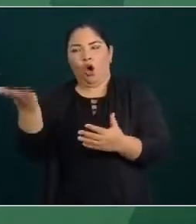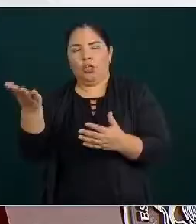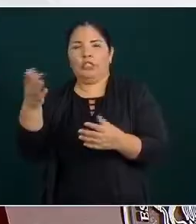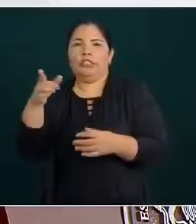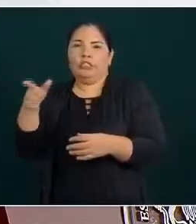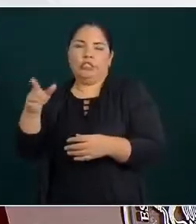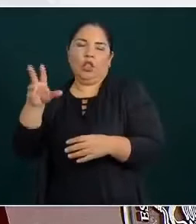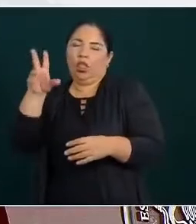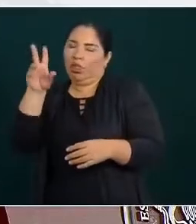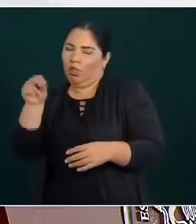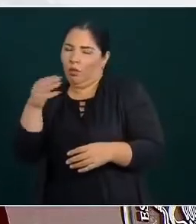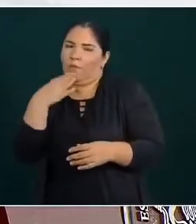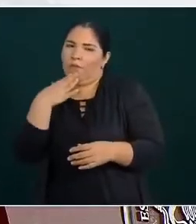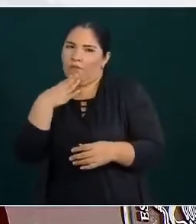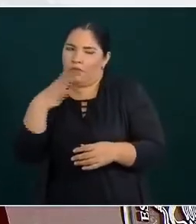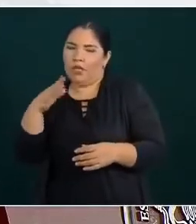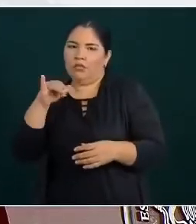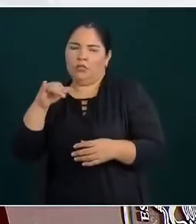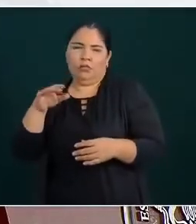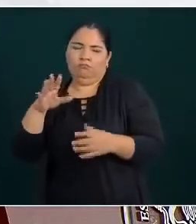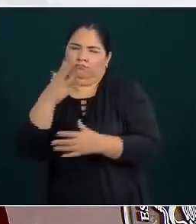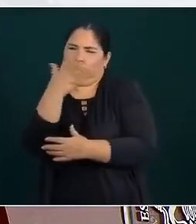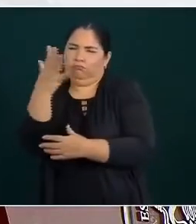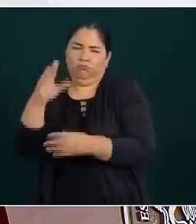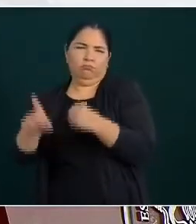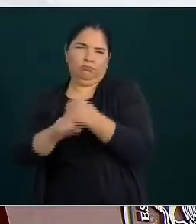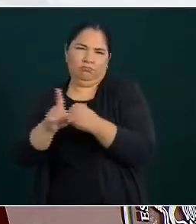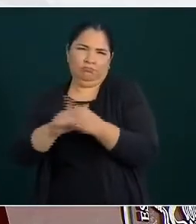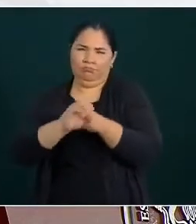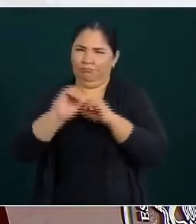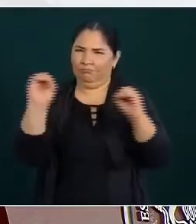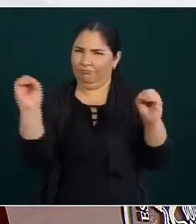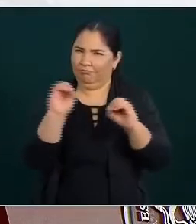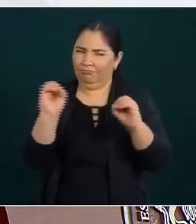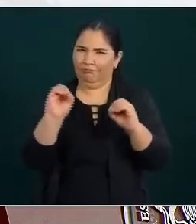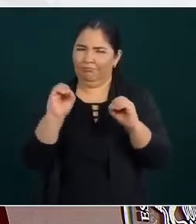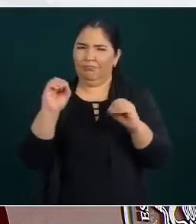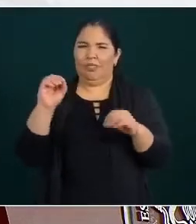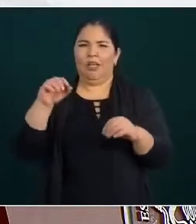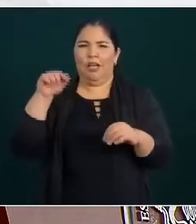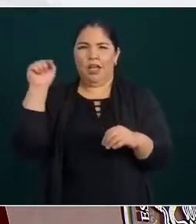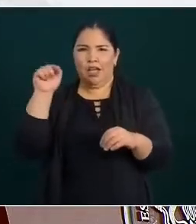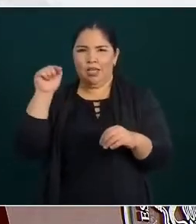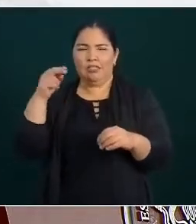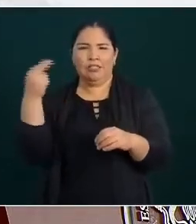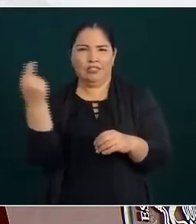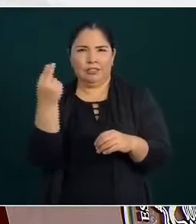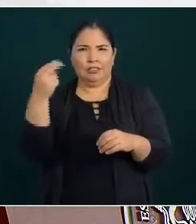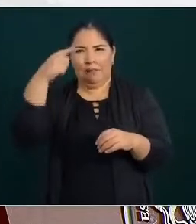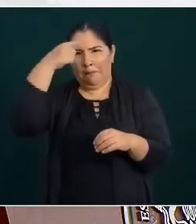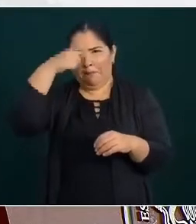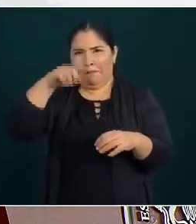no, que no se afectaría el medio ambiente y que hace falta.